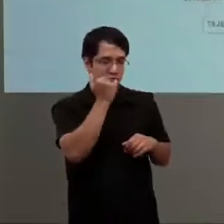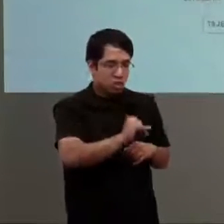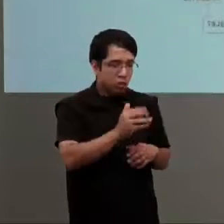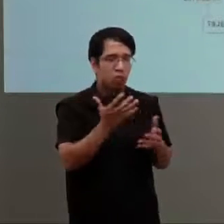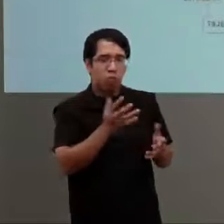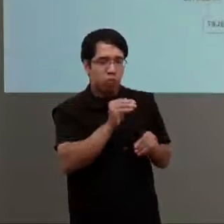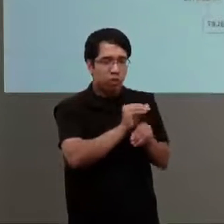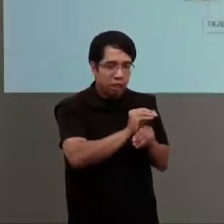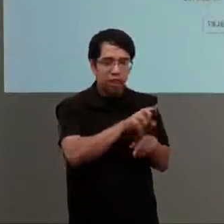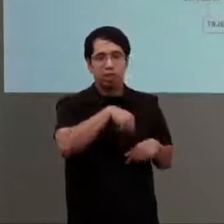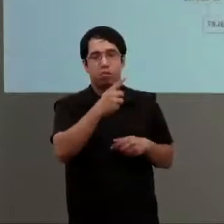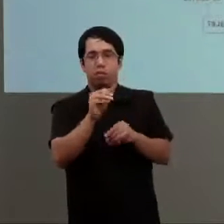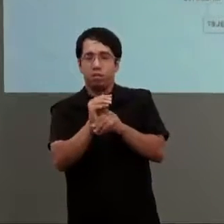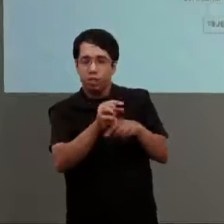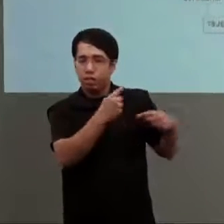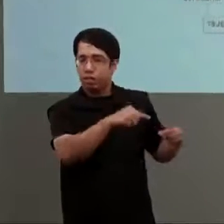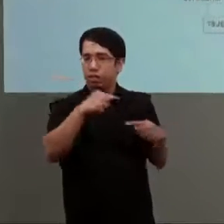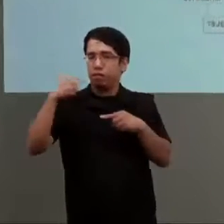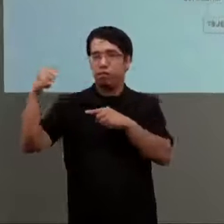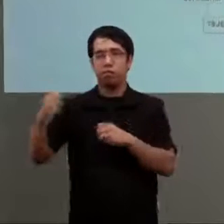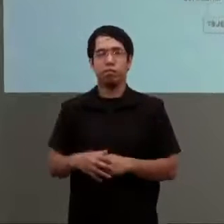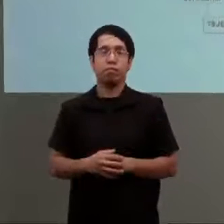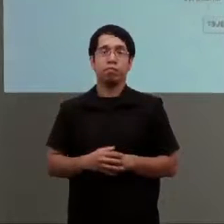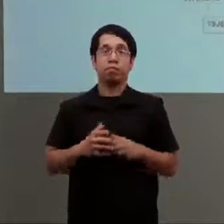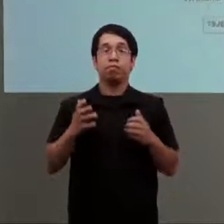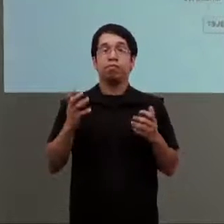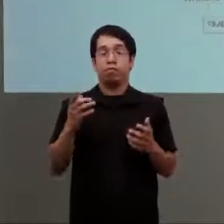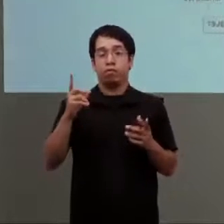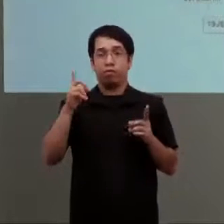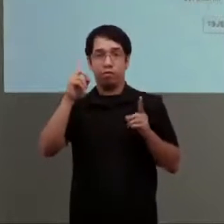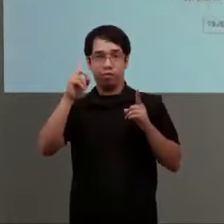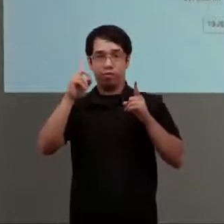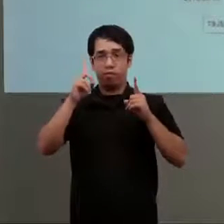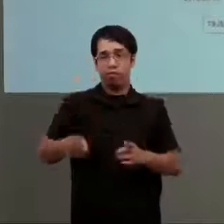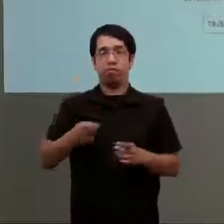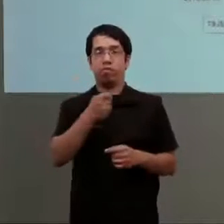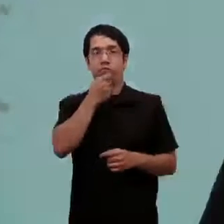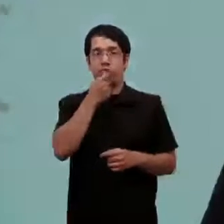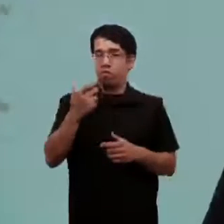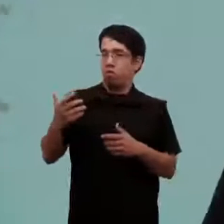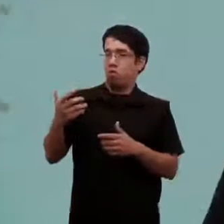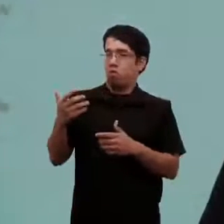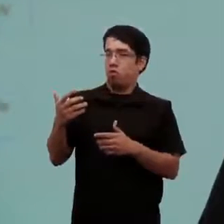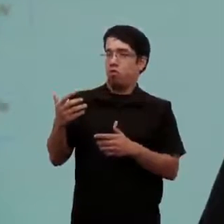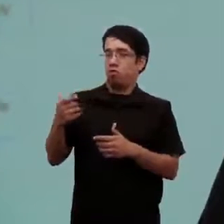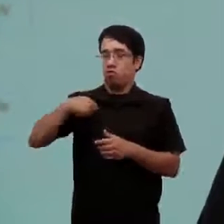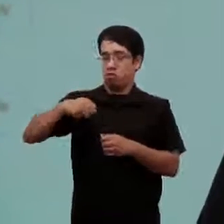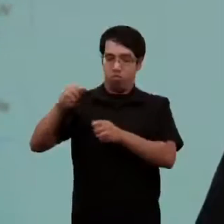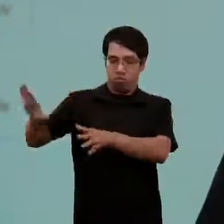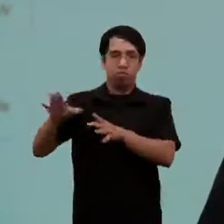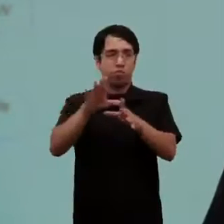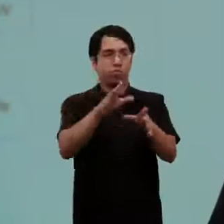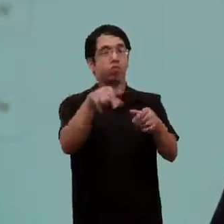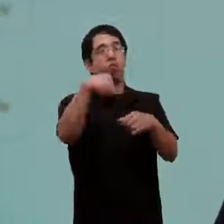para poder dar respuesta a esto. Así también, otra iniciativa, por ejemplo, es trabajar con la